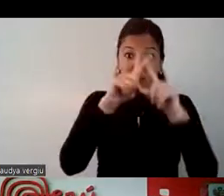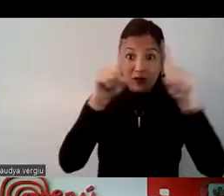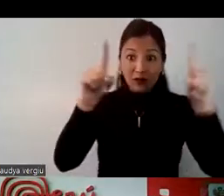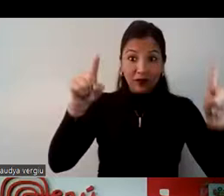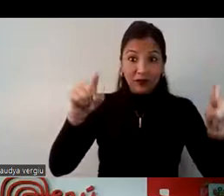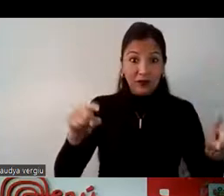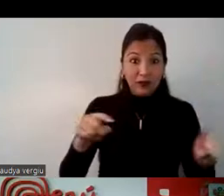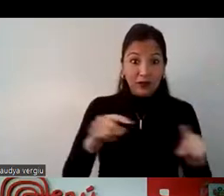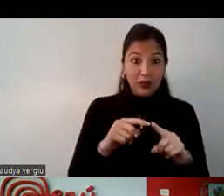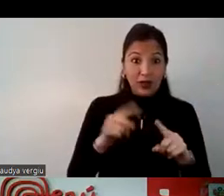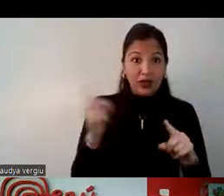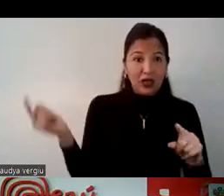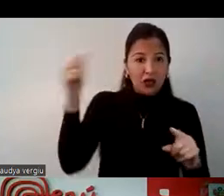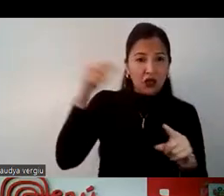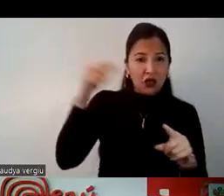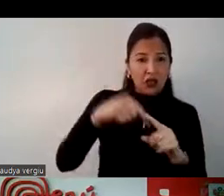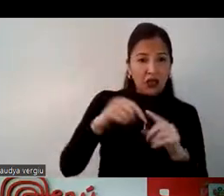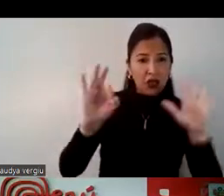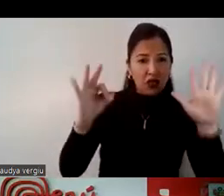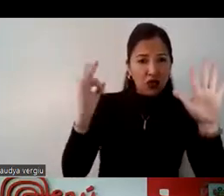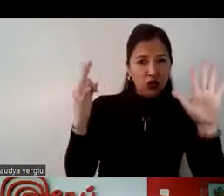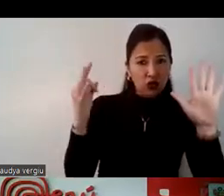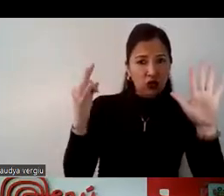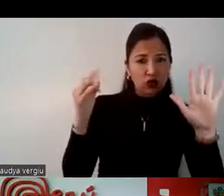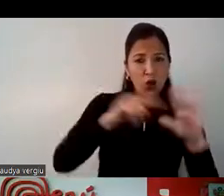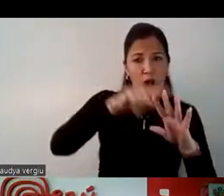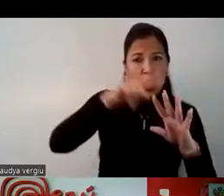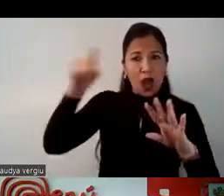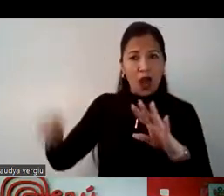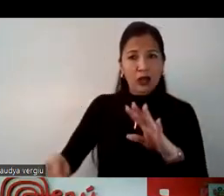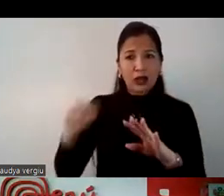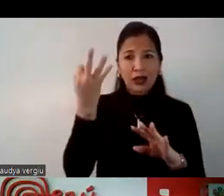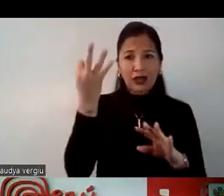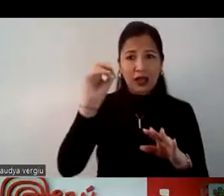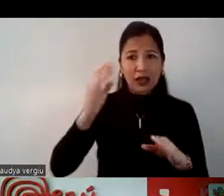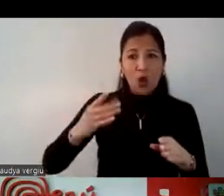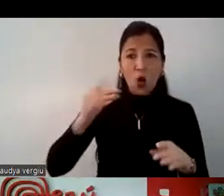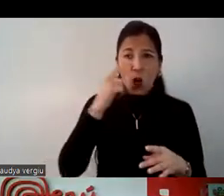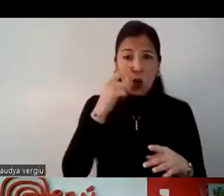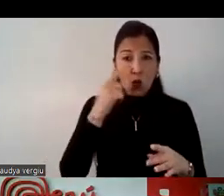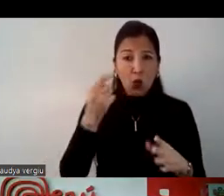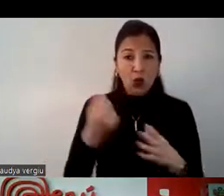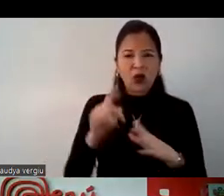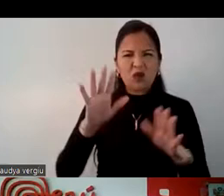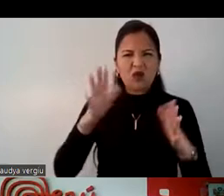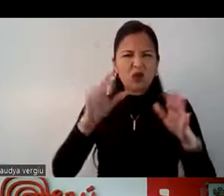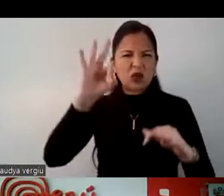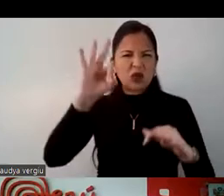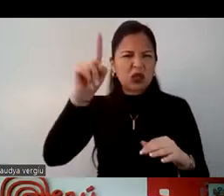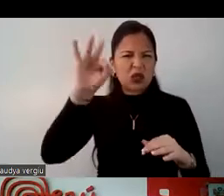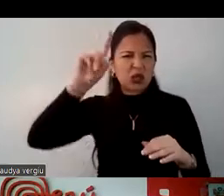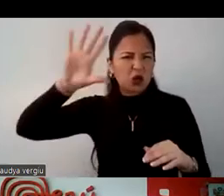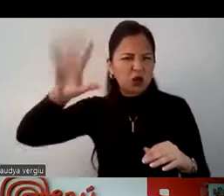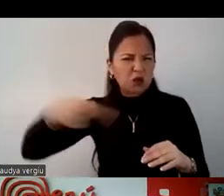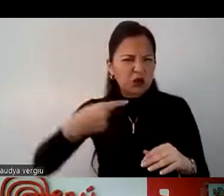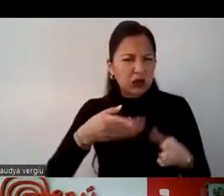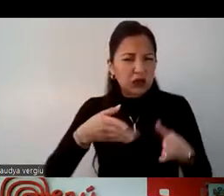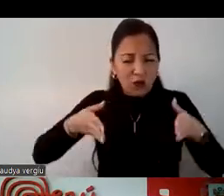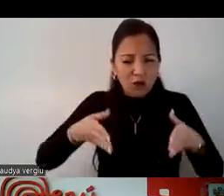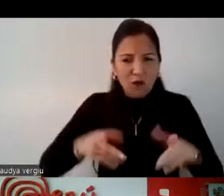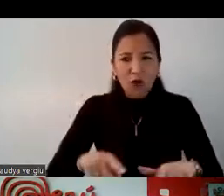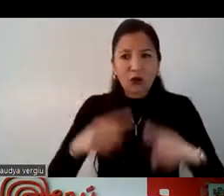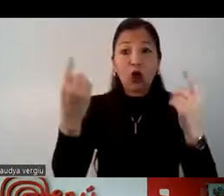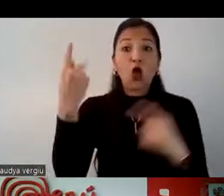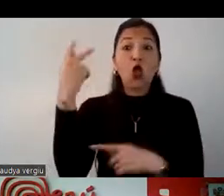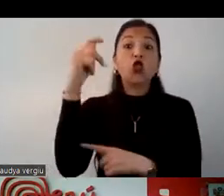desde el 18 de febrero que se abrió hasta el 30 de junio, hemos recibido más de 35 mil turistas a través de la frontera terrestre por Tumbes.